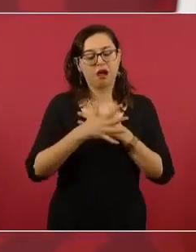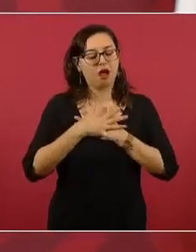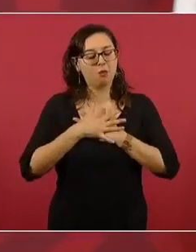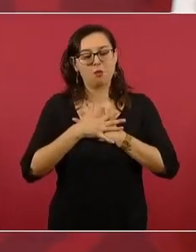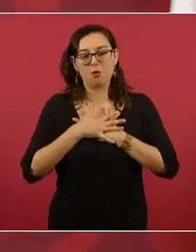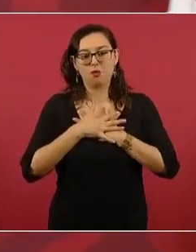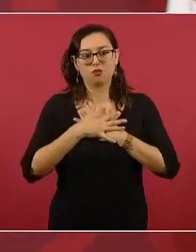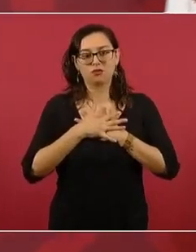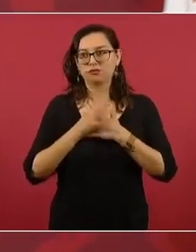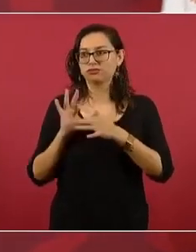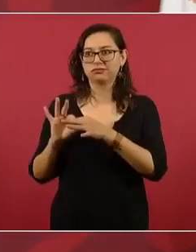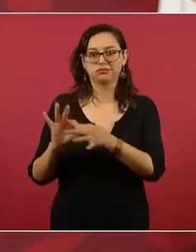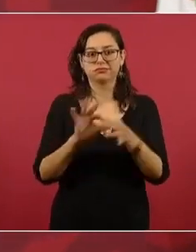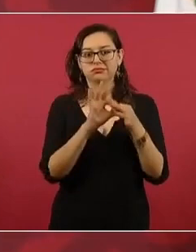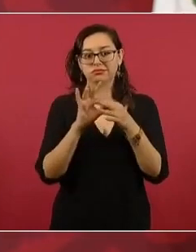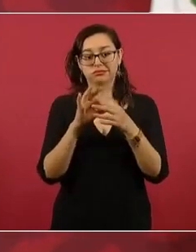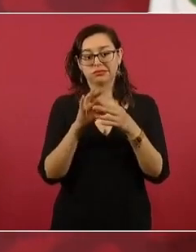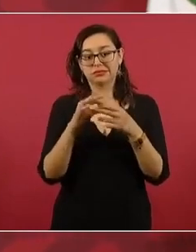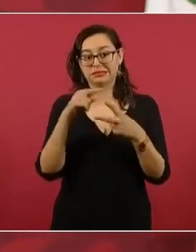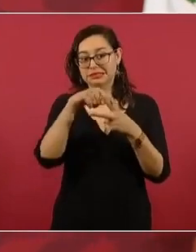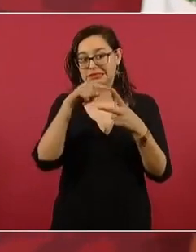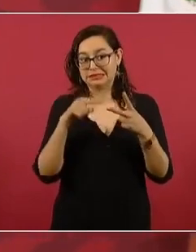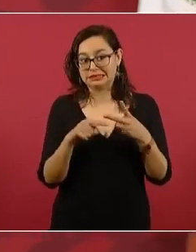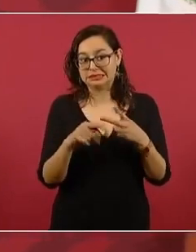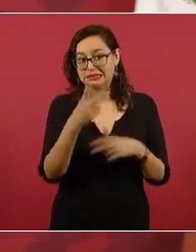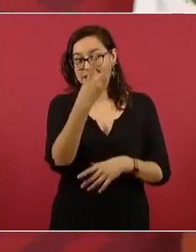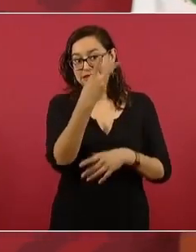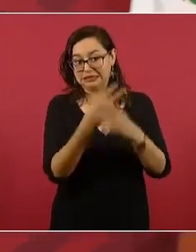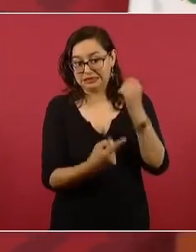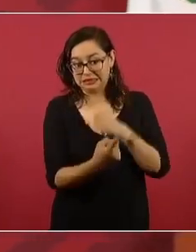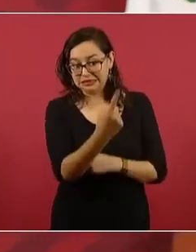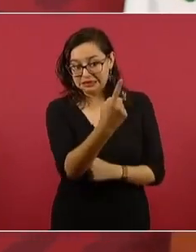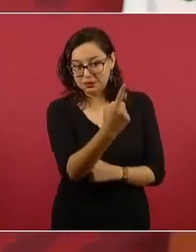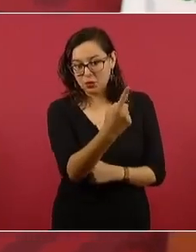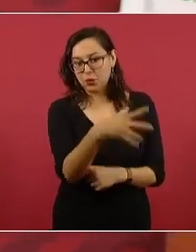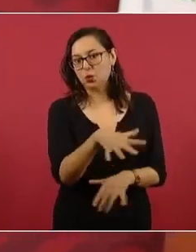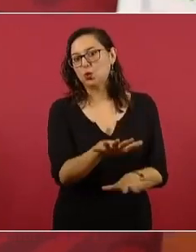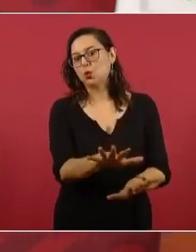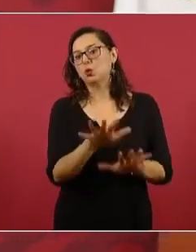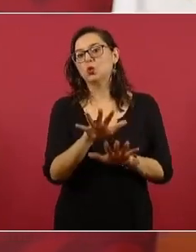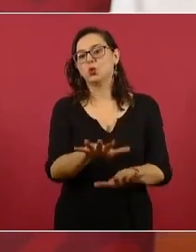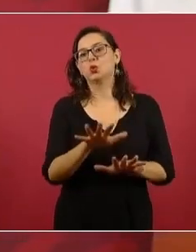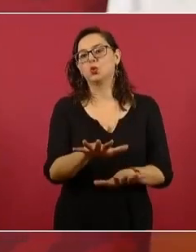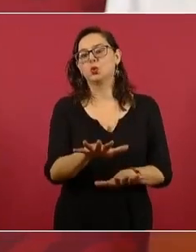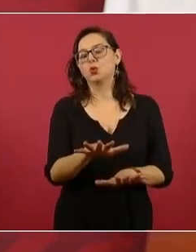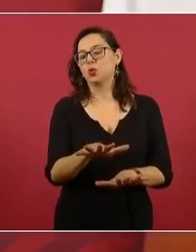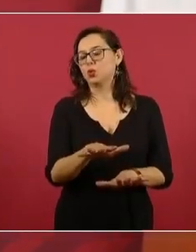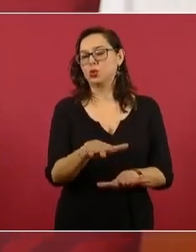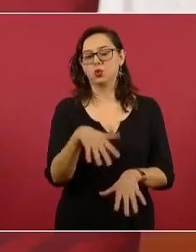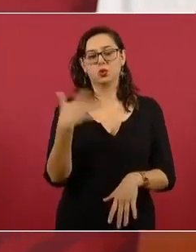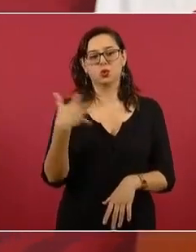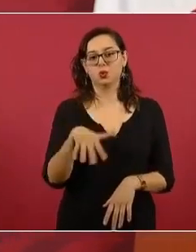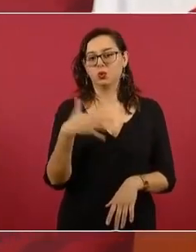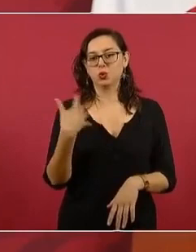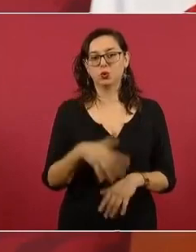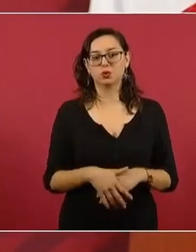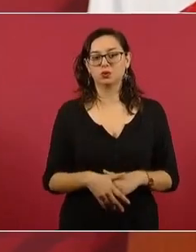el amor a los demás. Y eso es muy difícil,